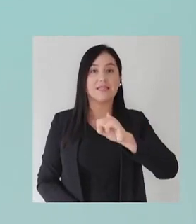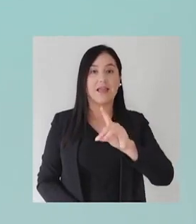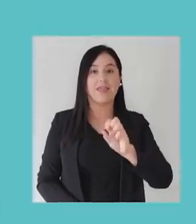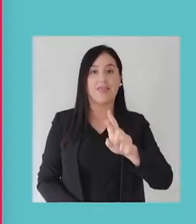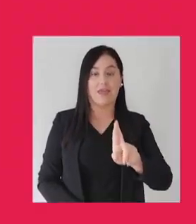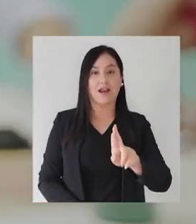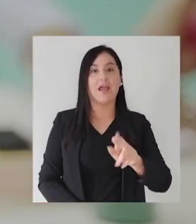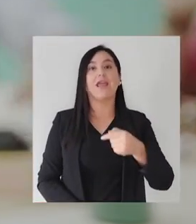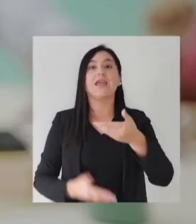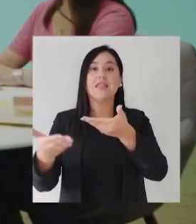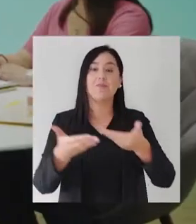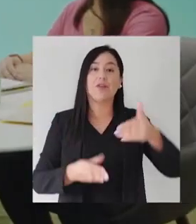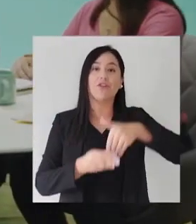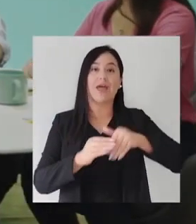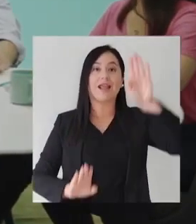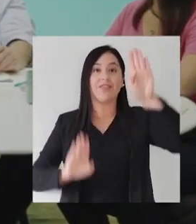Convergencia Social